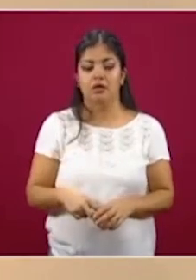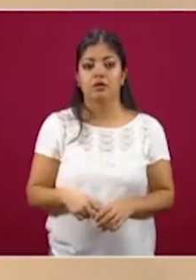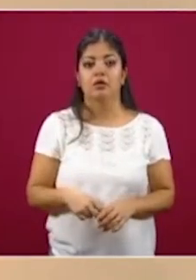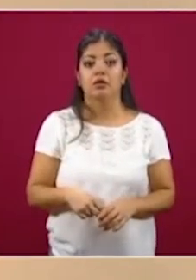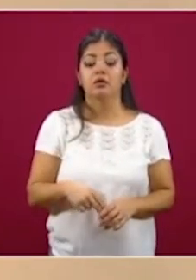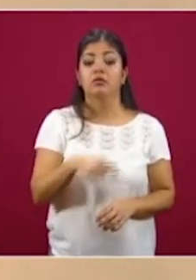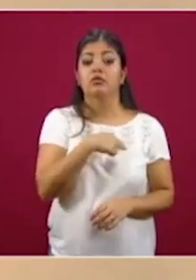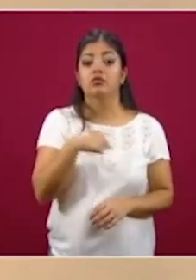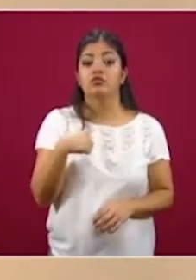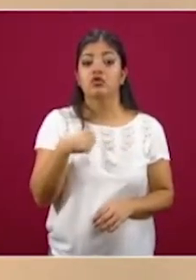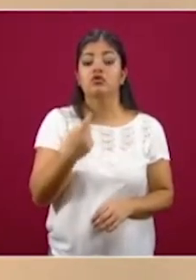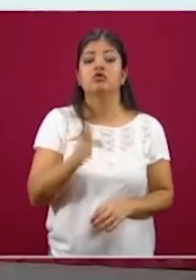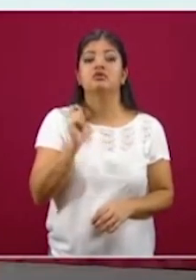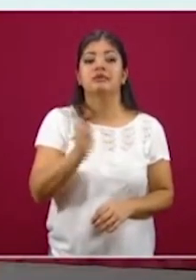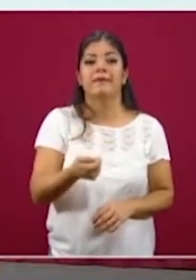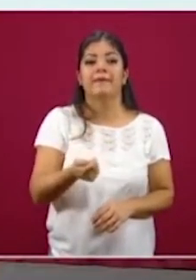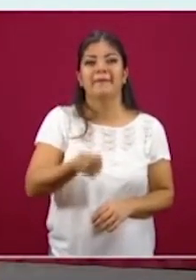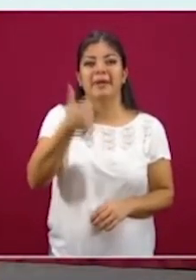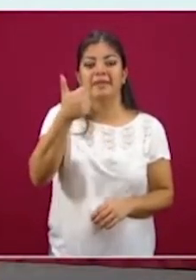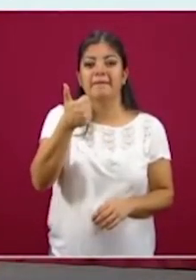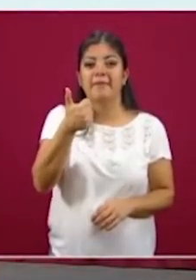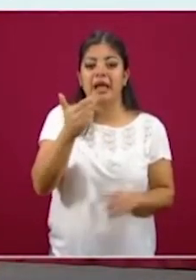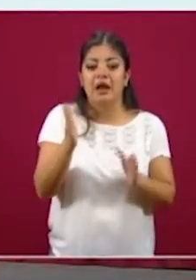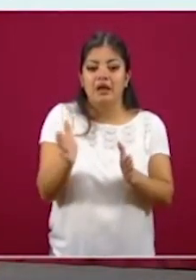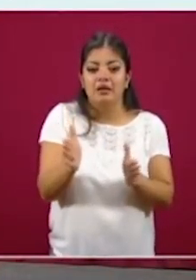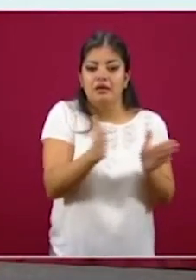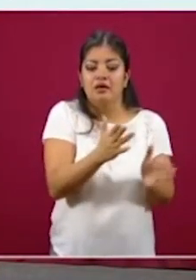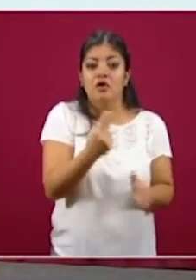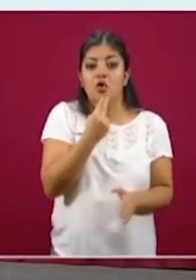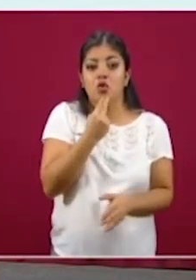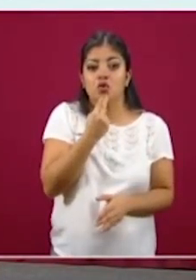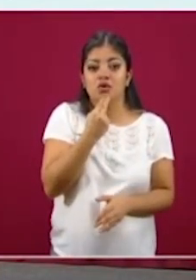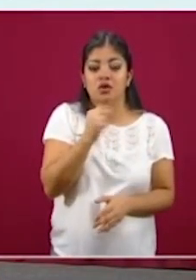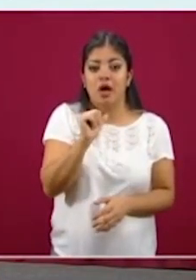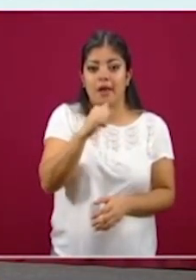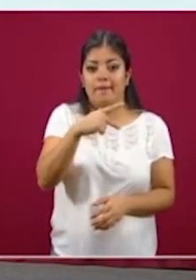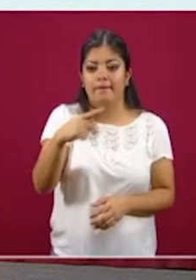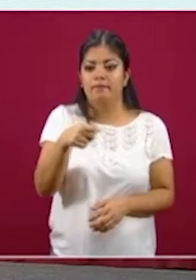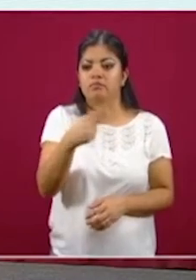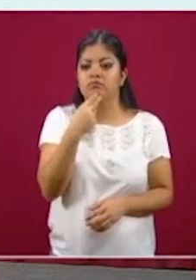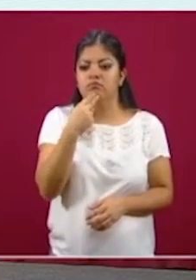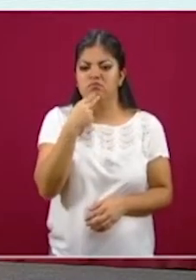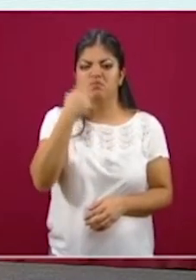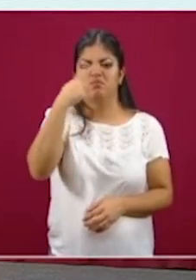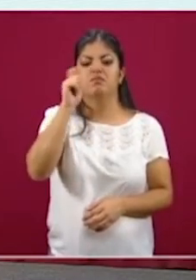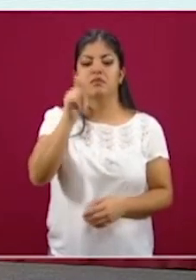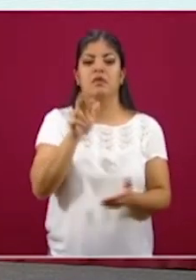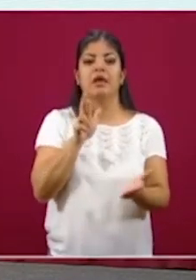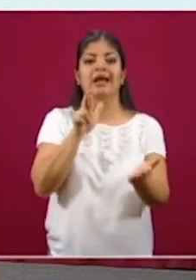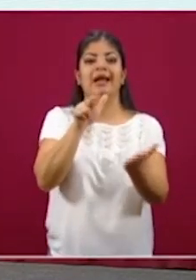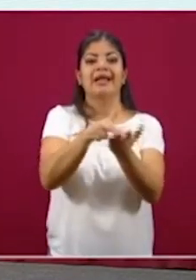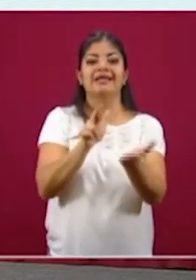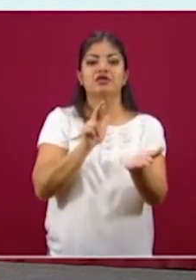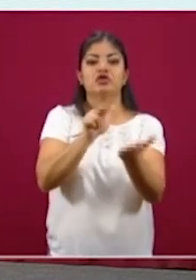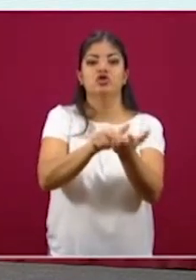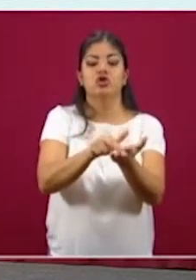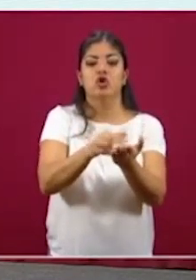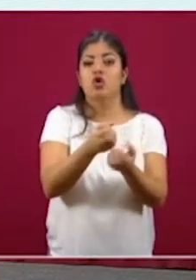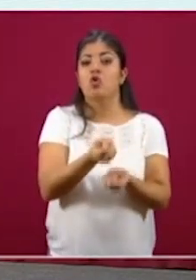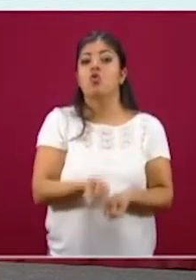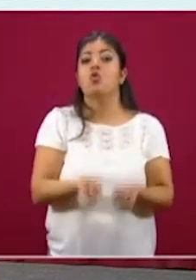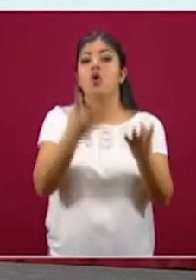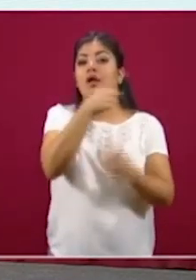Estamos en la primera fase del uso de esta aplicación, que consiste en el registro de los becarios.